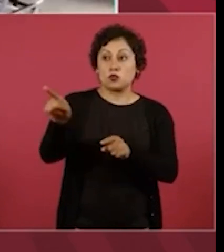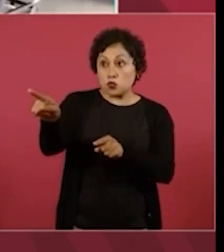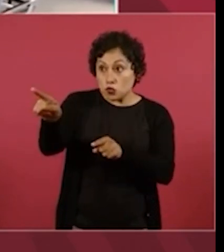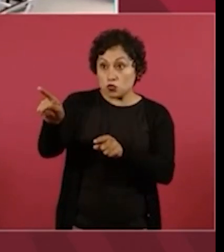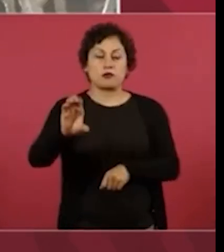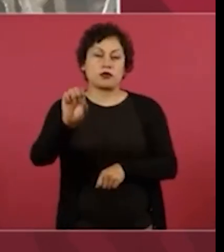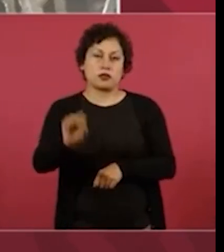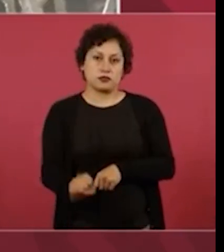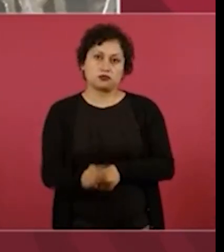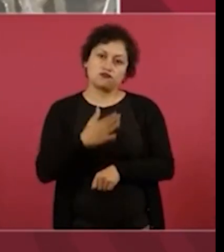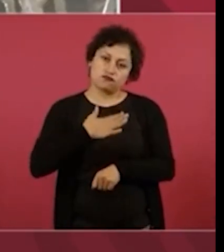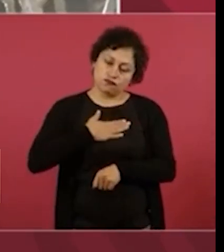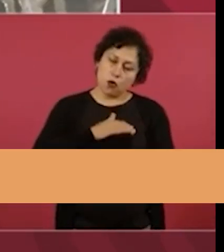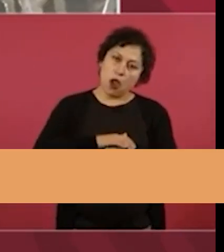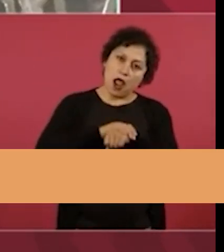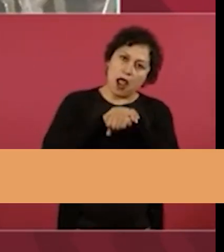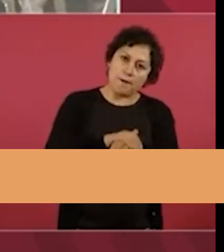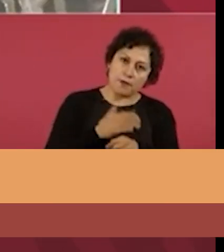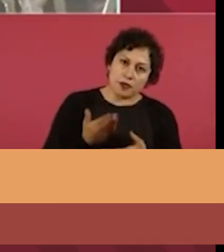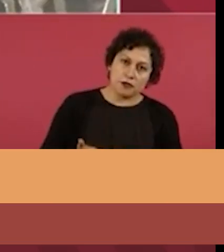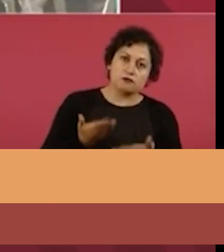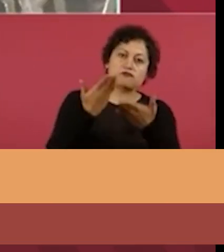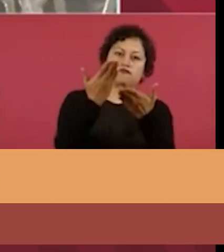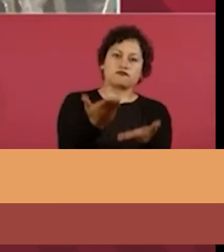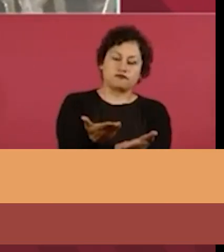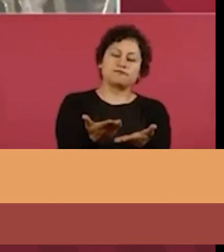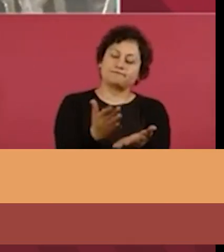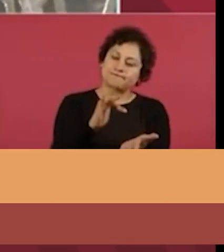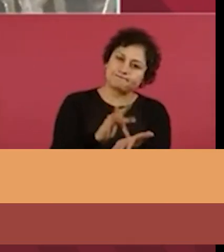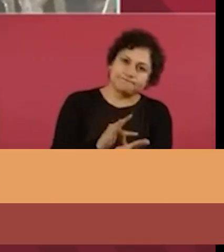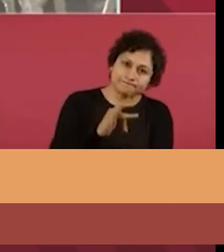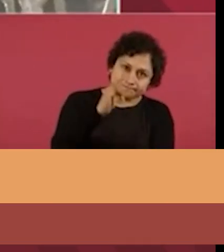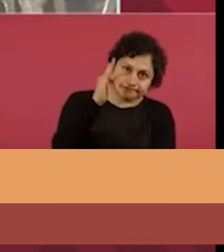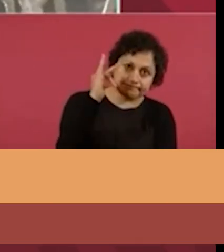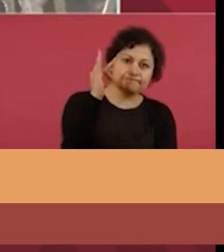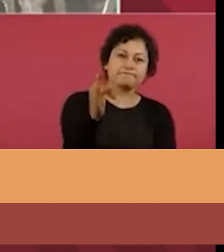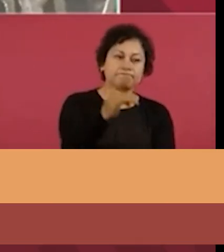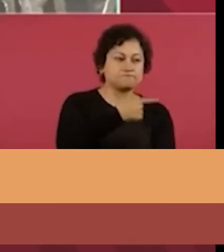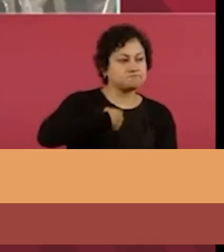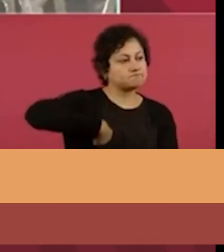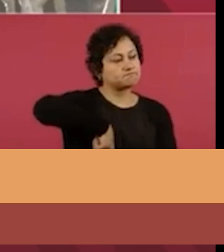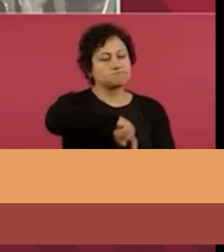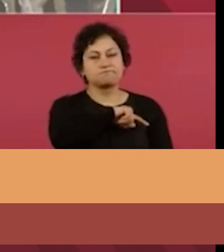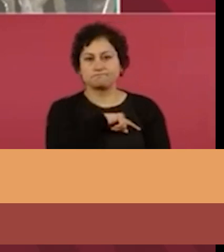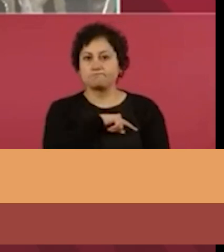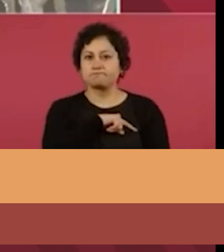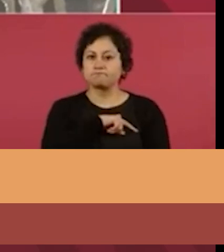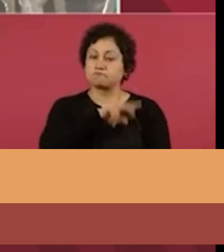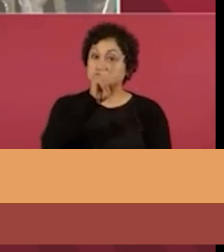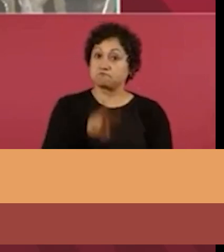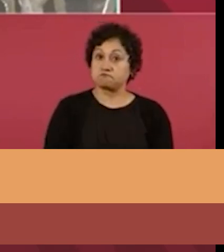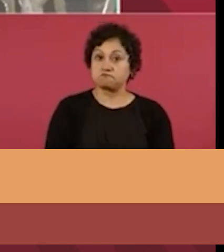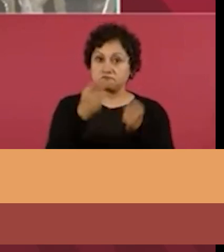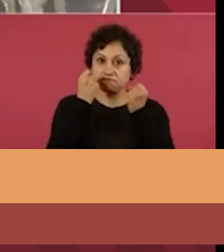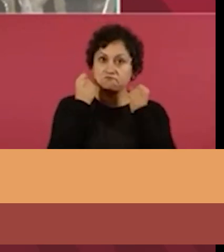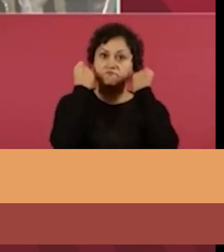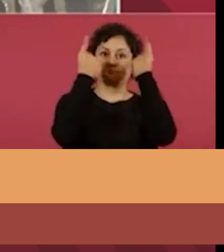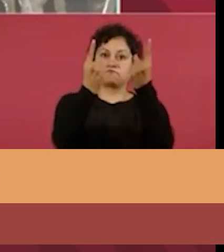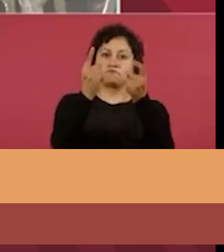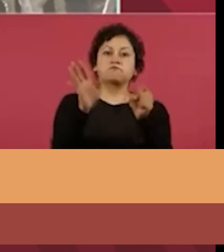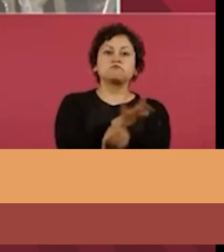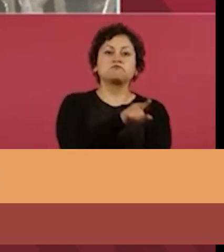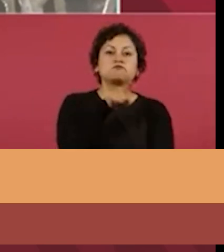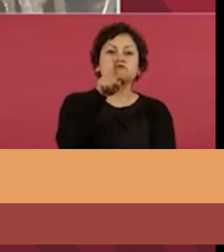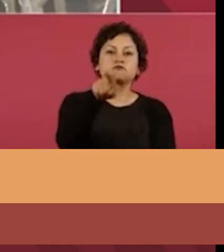California Sur. Le expreso de nuevo nuestra gratitud y el más amplio reconocimiento por su incansable